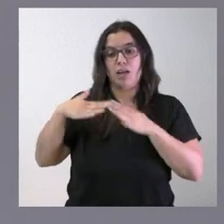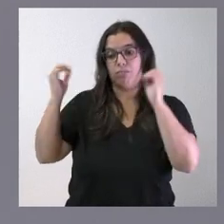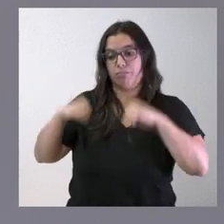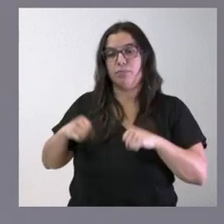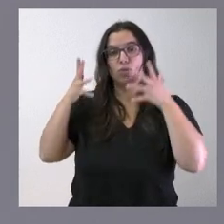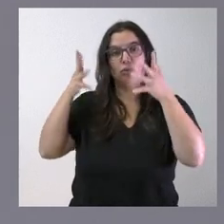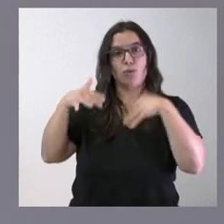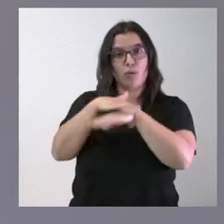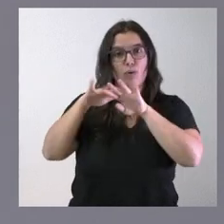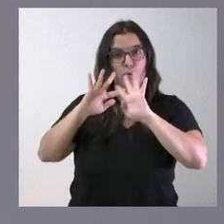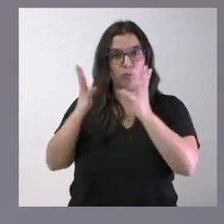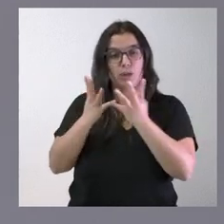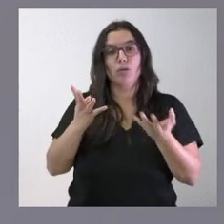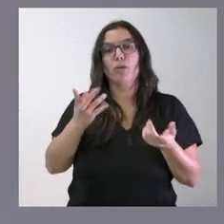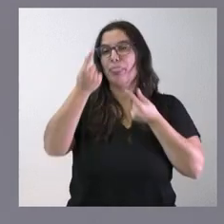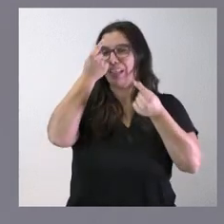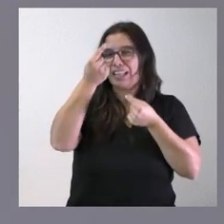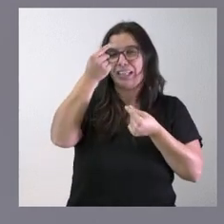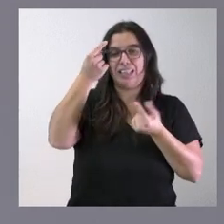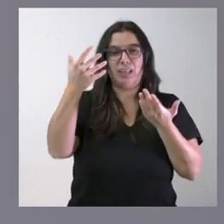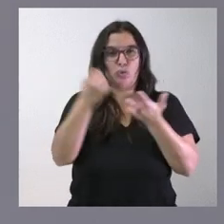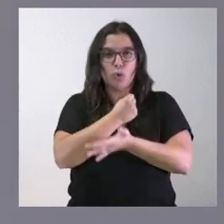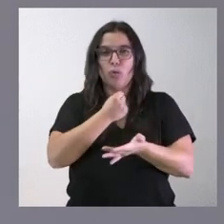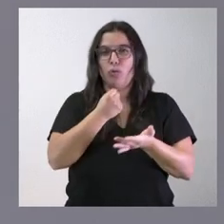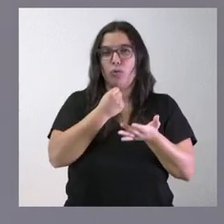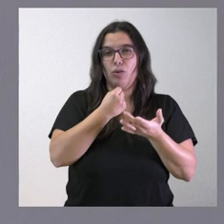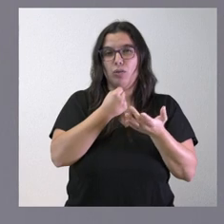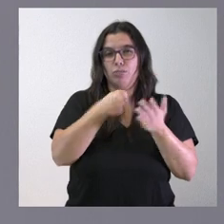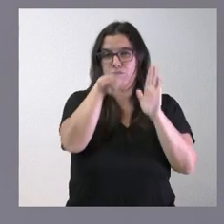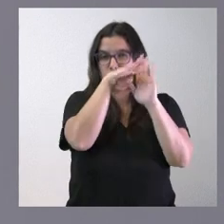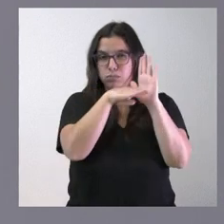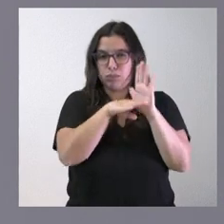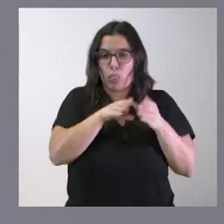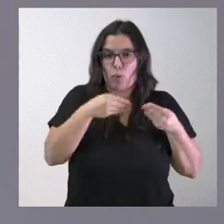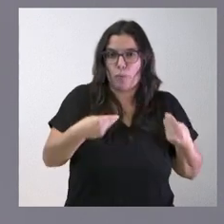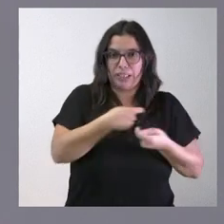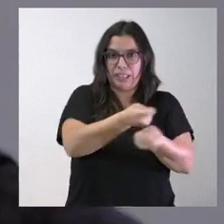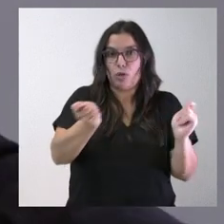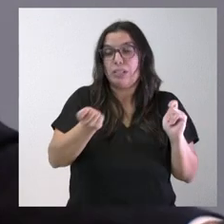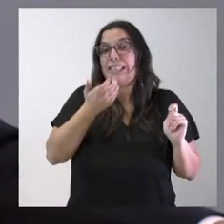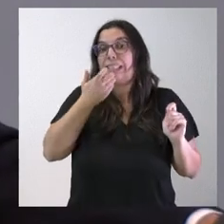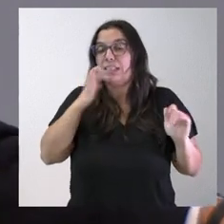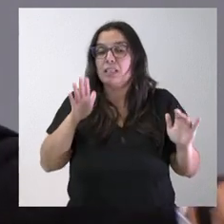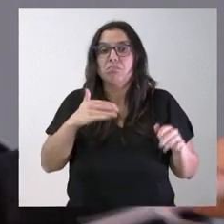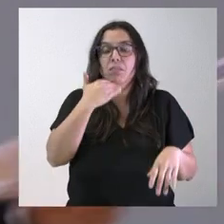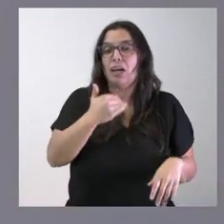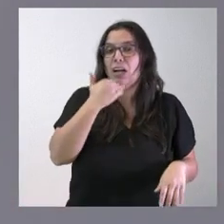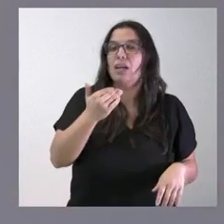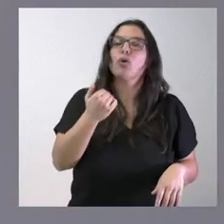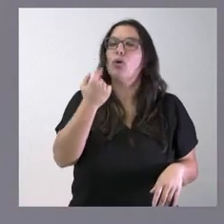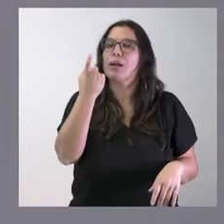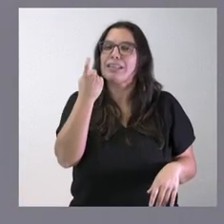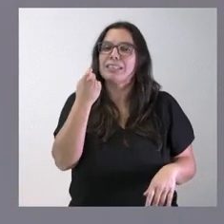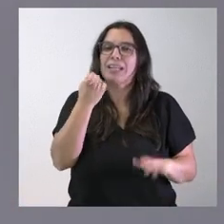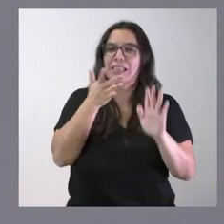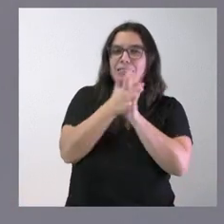Consejo de Gobierno. Tienen ustedes el detalle preciso en toda esta documentación, pero si hubiera alguna cuestión que fuera necesario